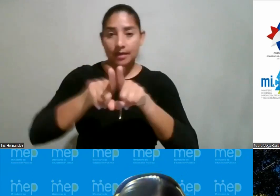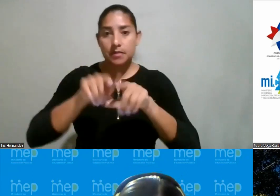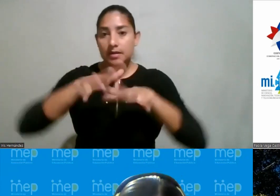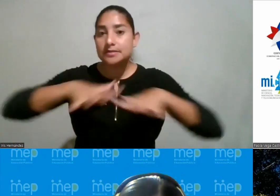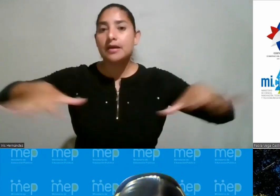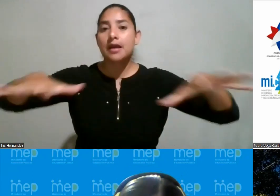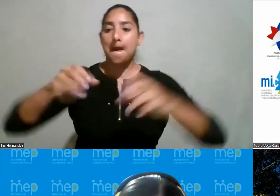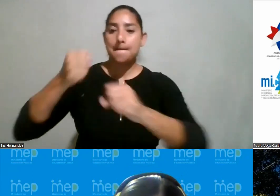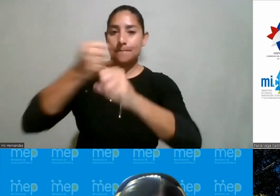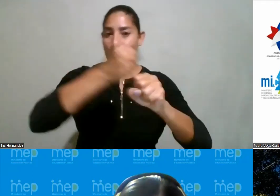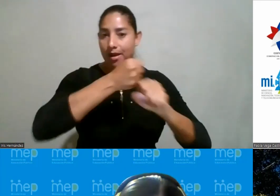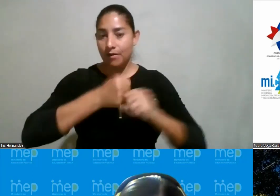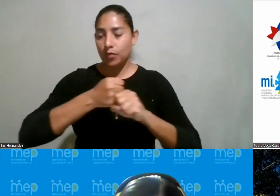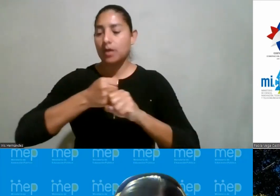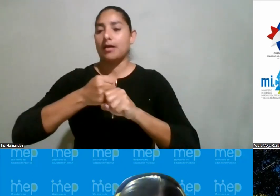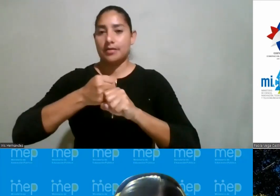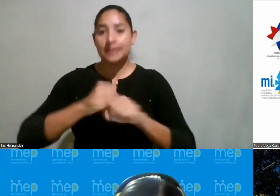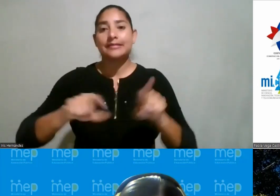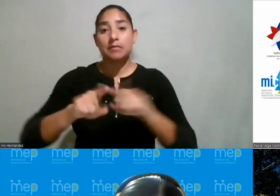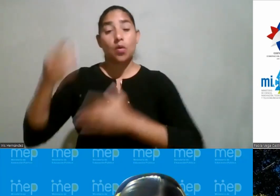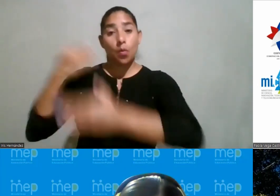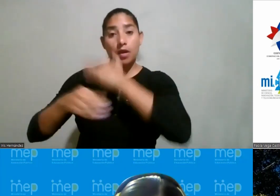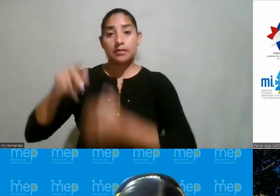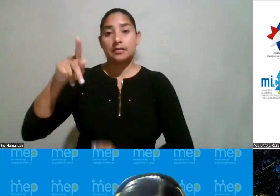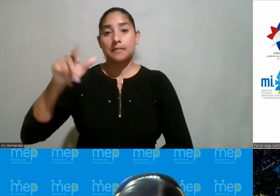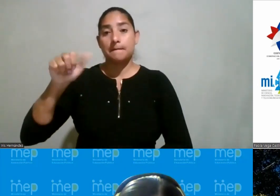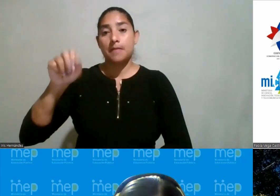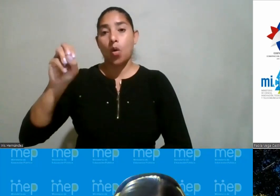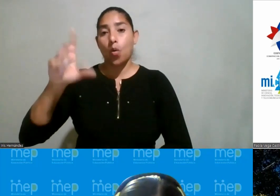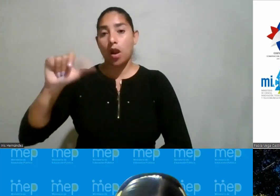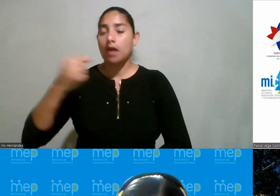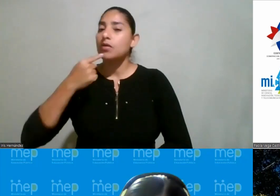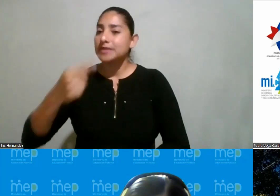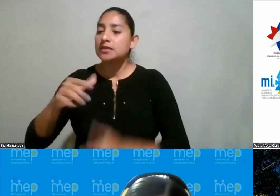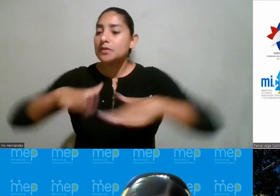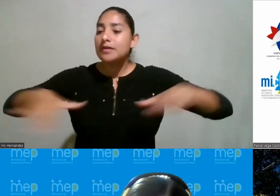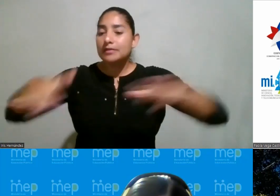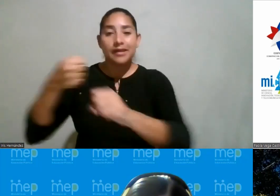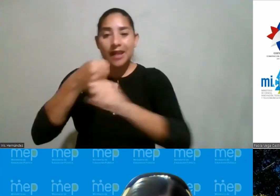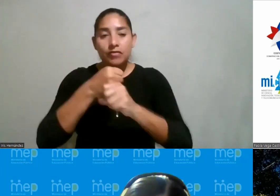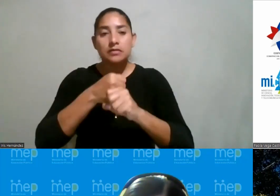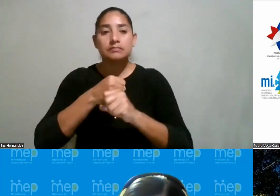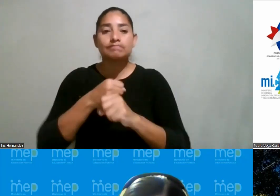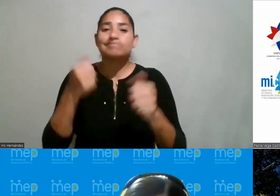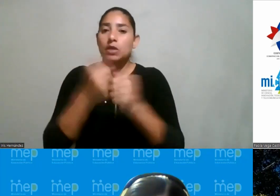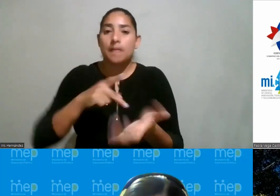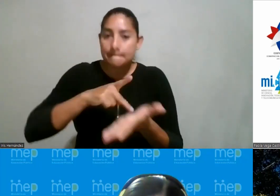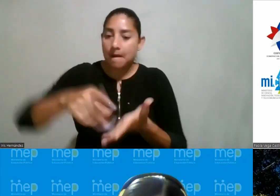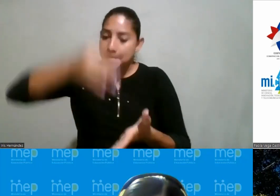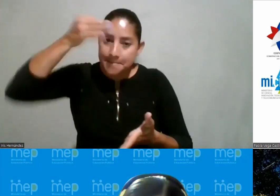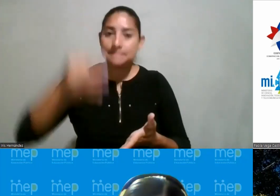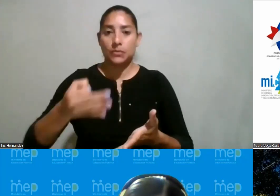campo laboral y como también lo decía doña Paola pues es un campo laboral en el cual pues tenemos empleos mejor pagados